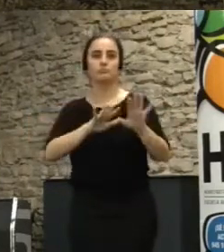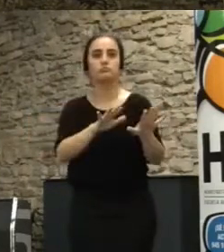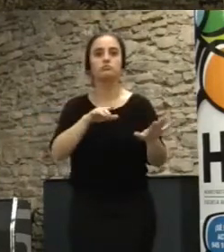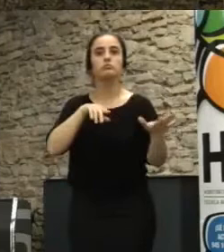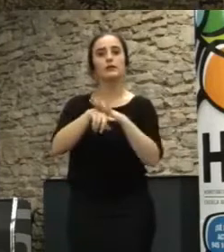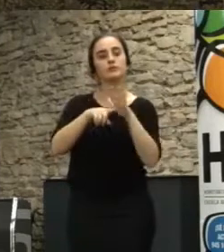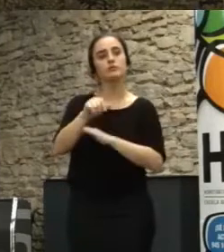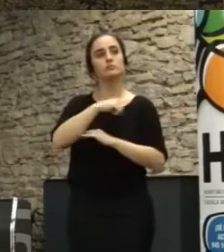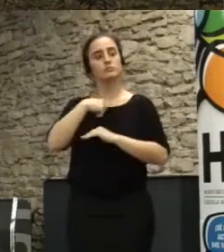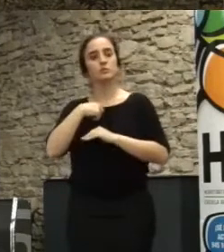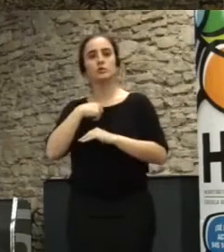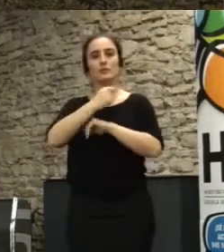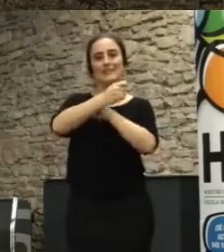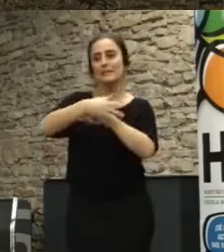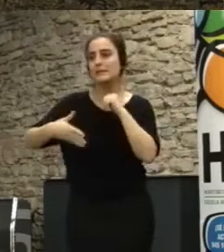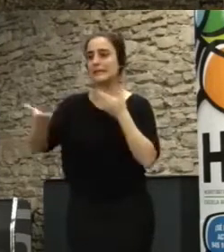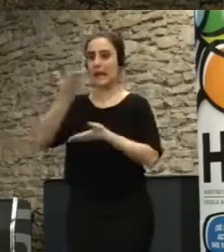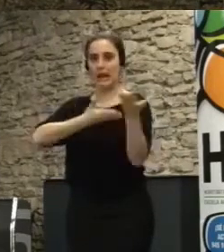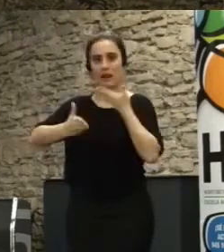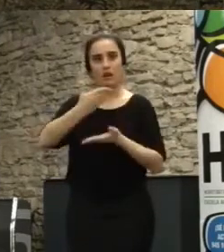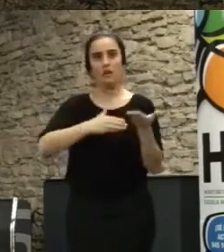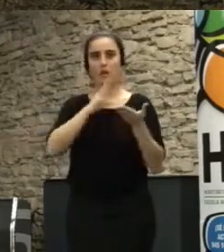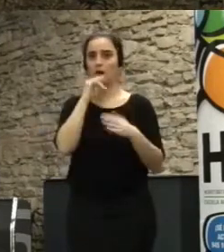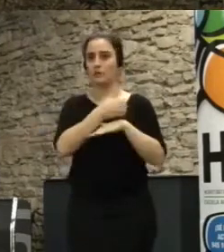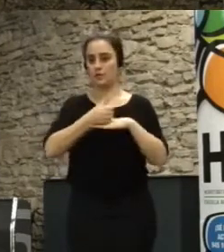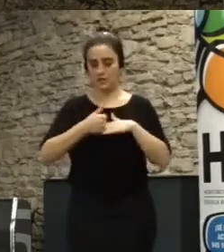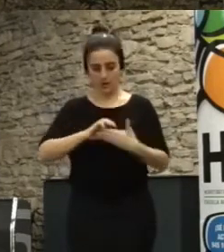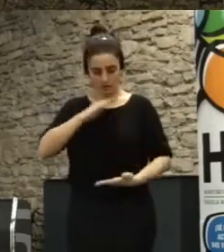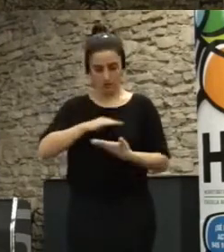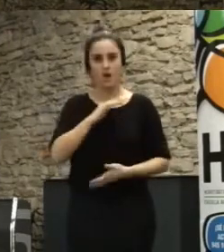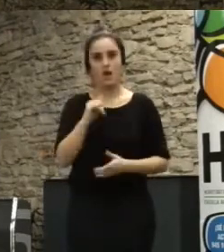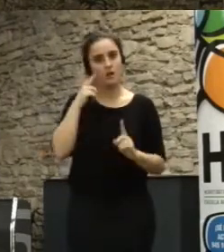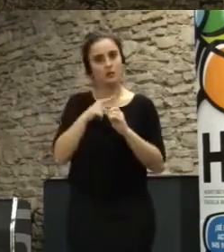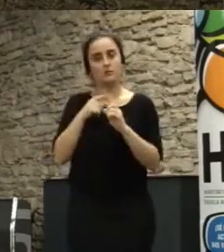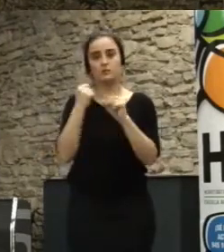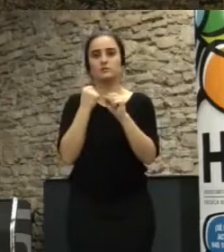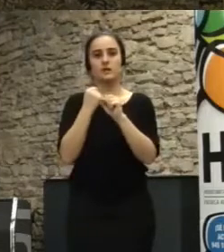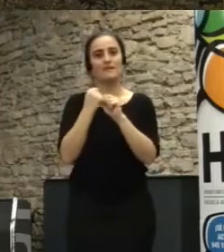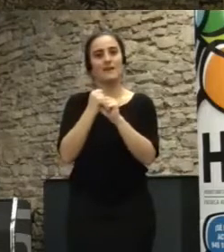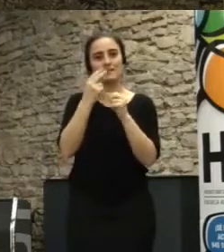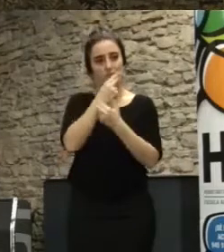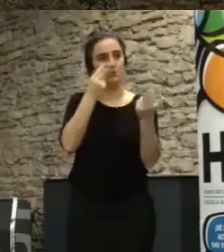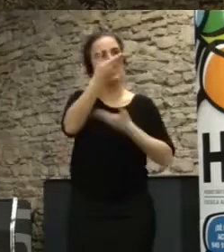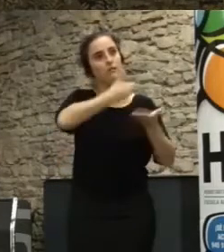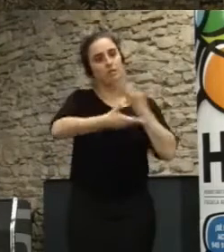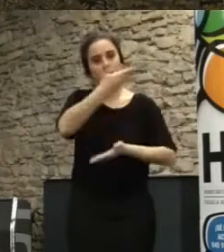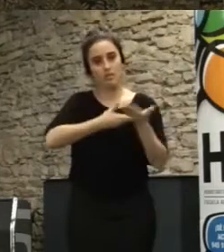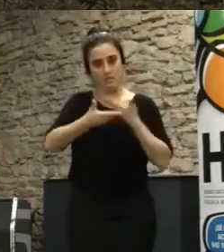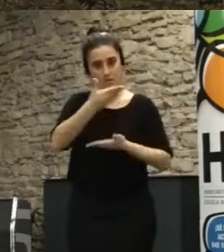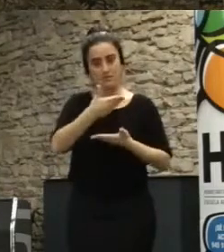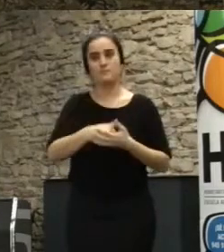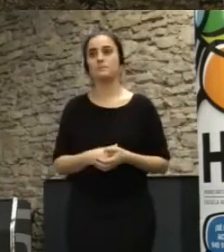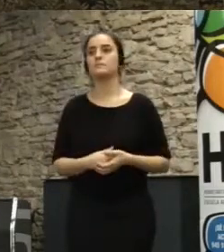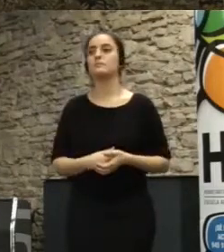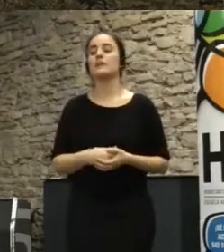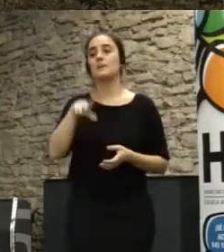conjunto de una manera más transversal tiene altas capacidades para trabajar mano a mano con lo público ¿no? en Madrid